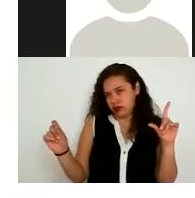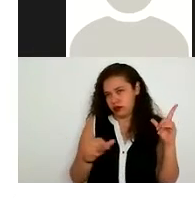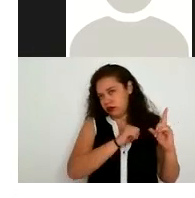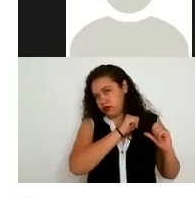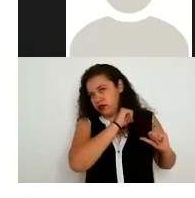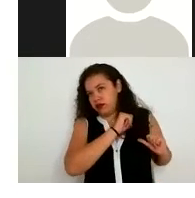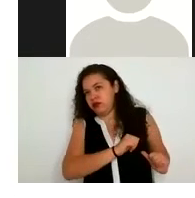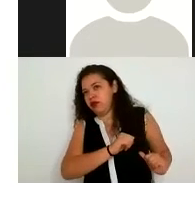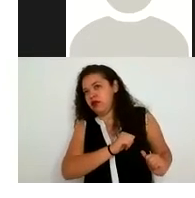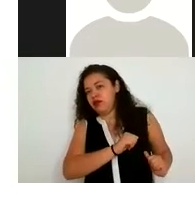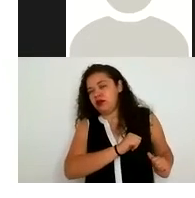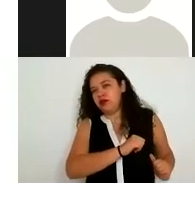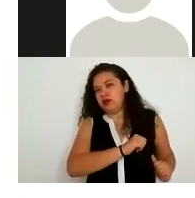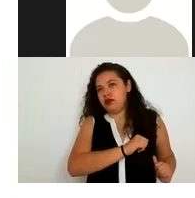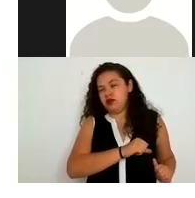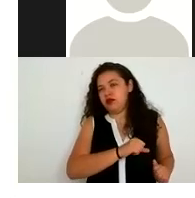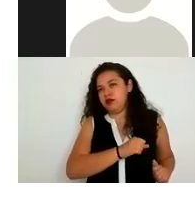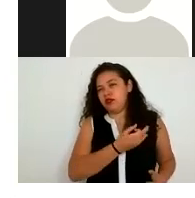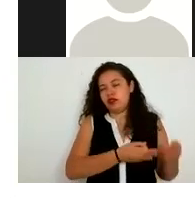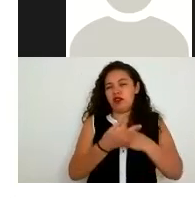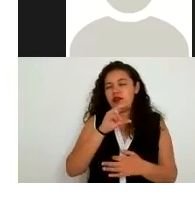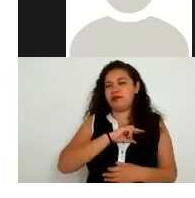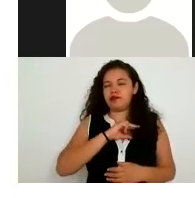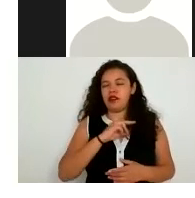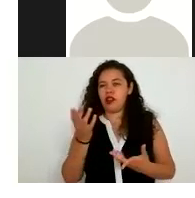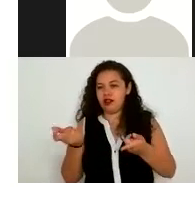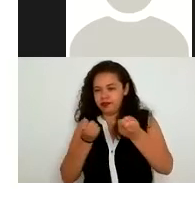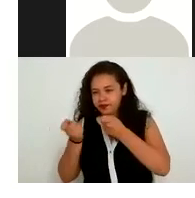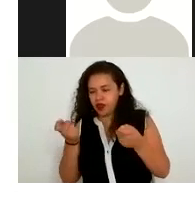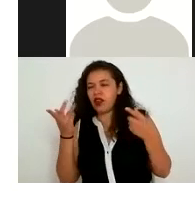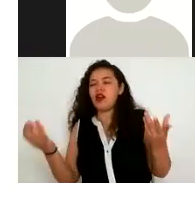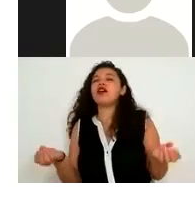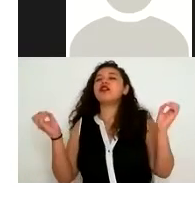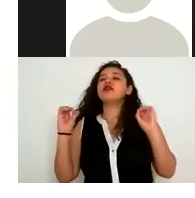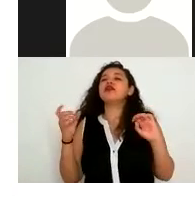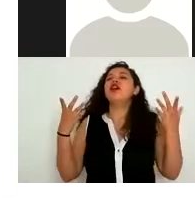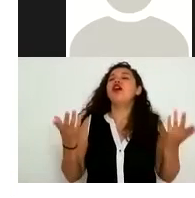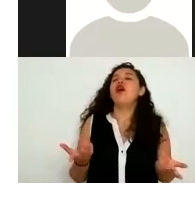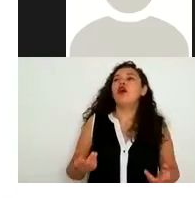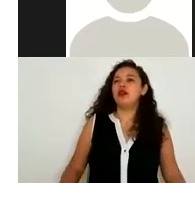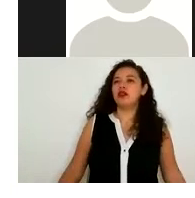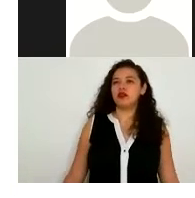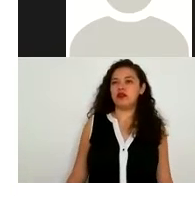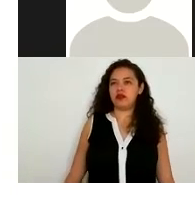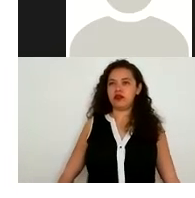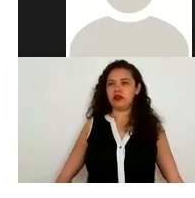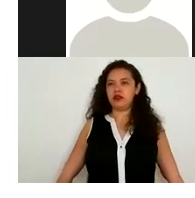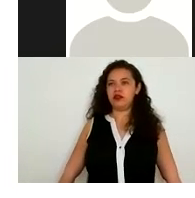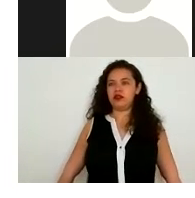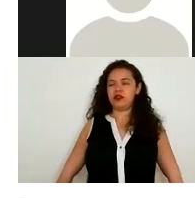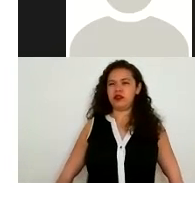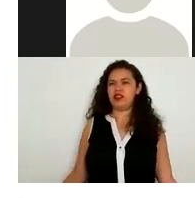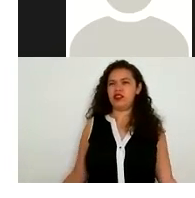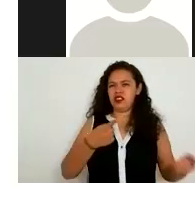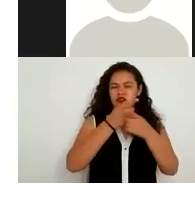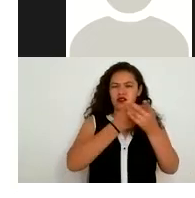las entidades privadas o se puedan tomar diversos cursos que hay oferta en varios lados para